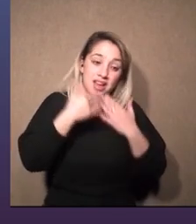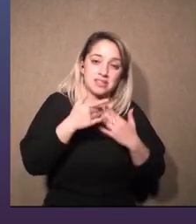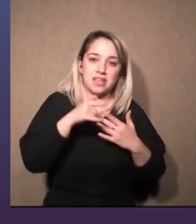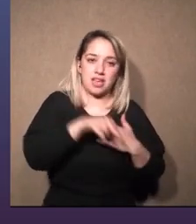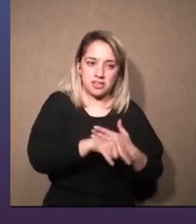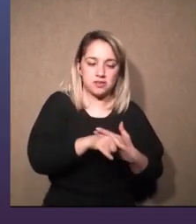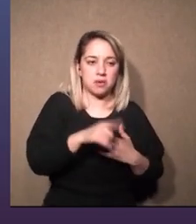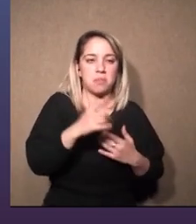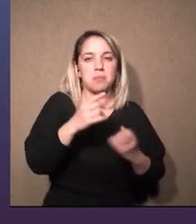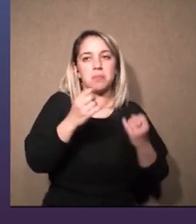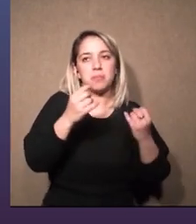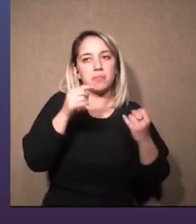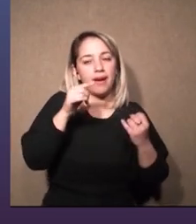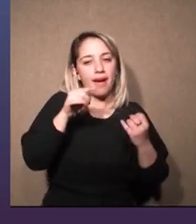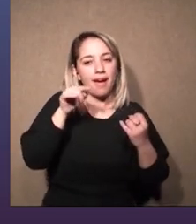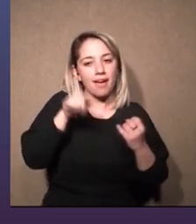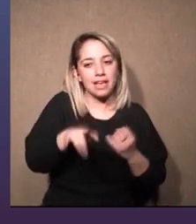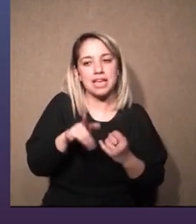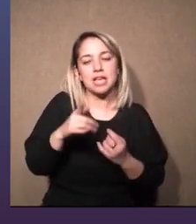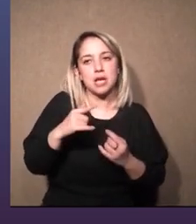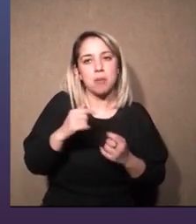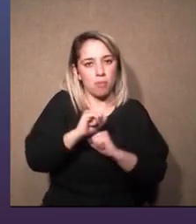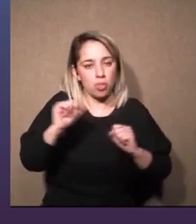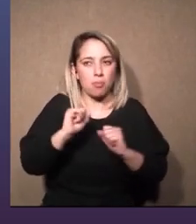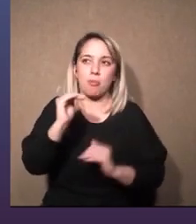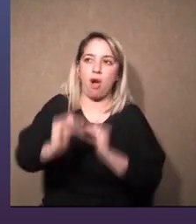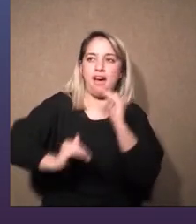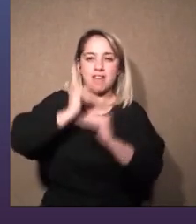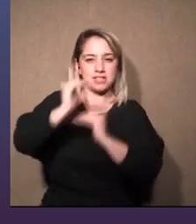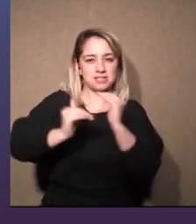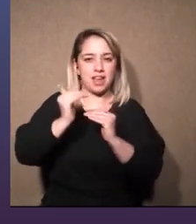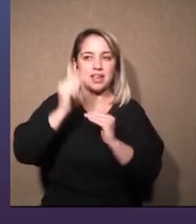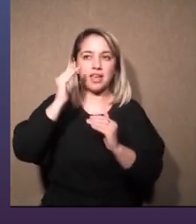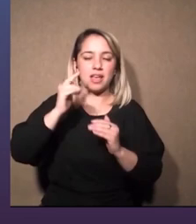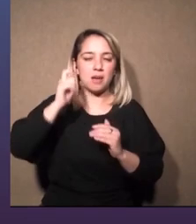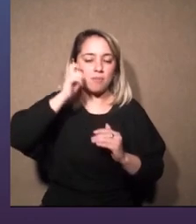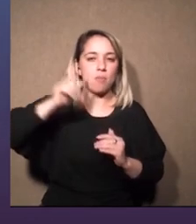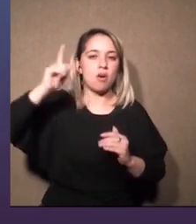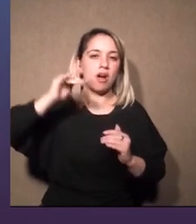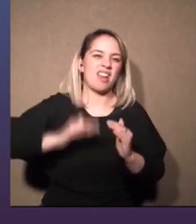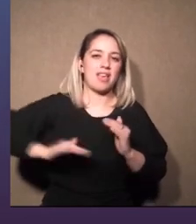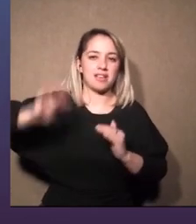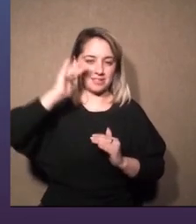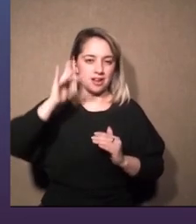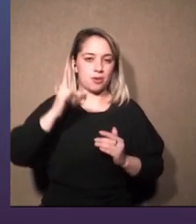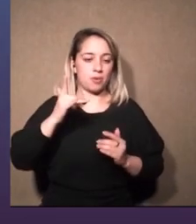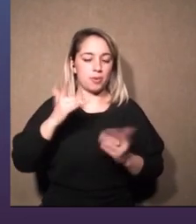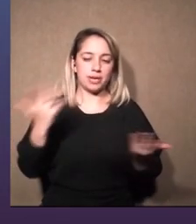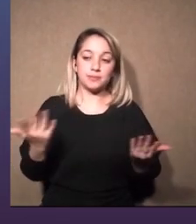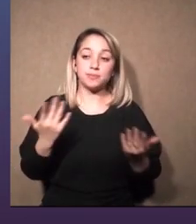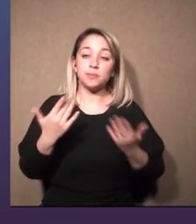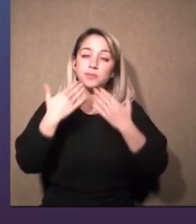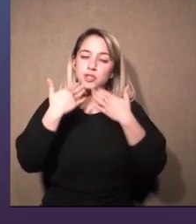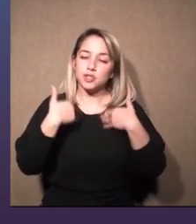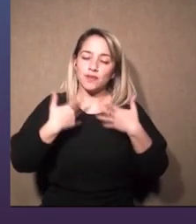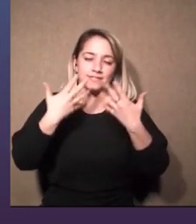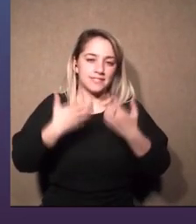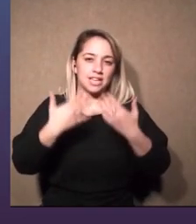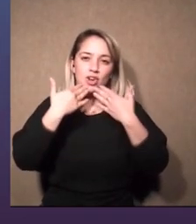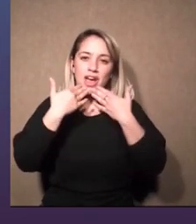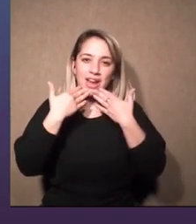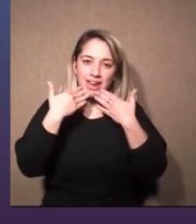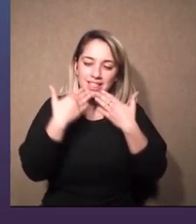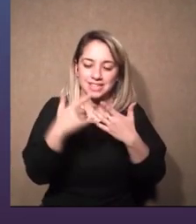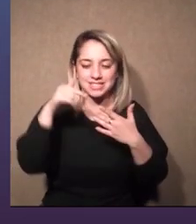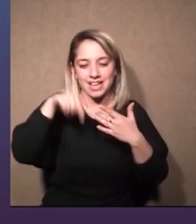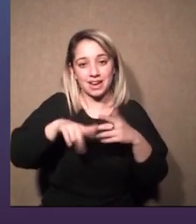ya entendió todo es cuando deja de entender me parece así que bueno yo realmente les quiero agradecer muchísimo este